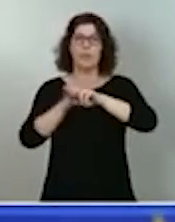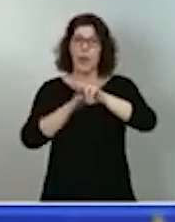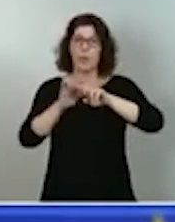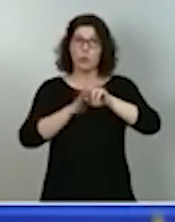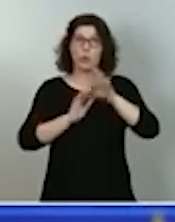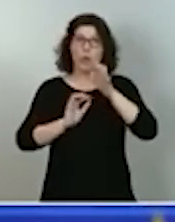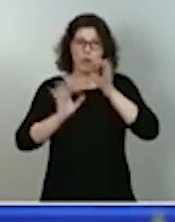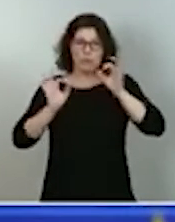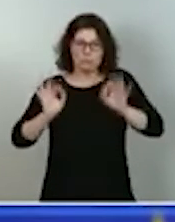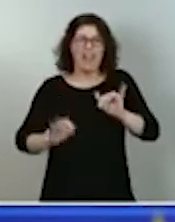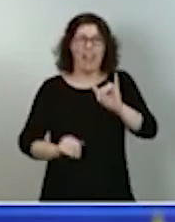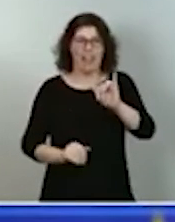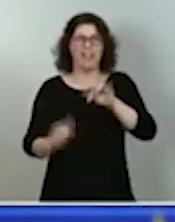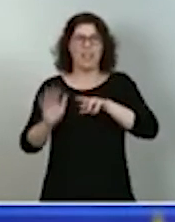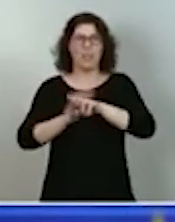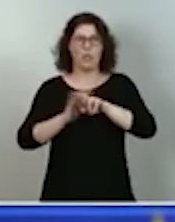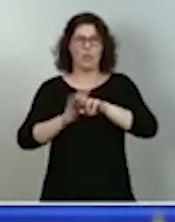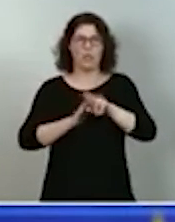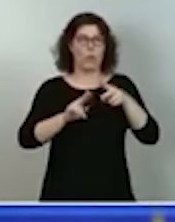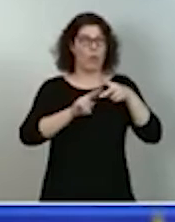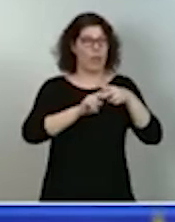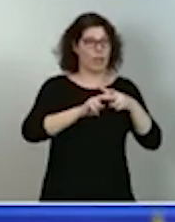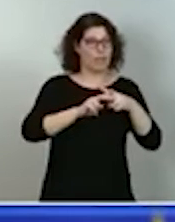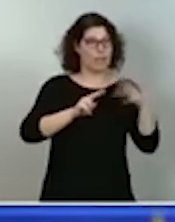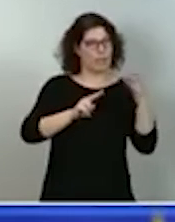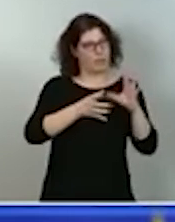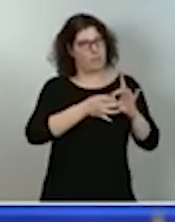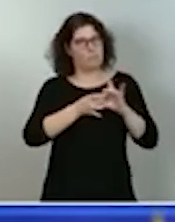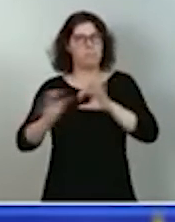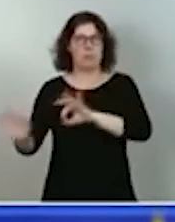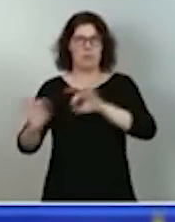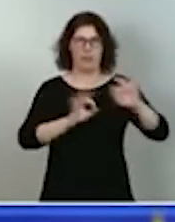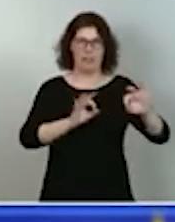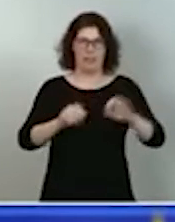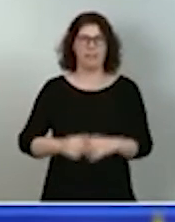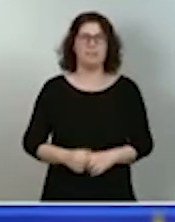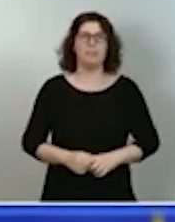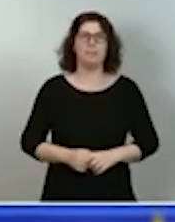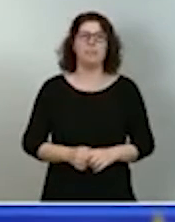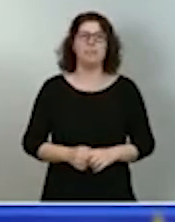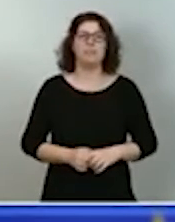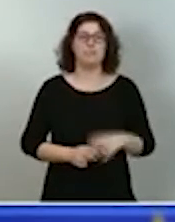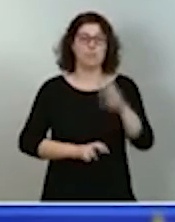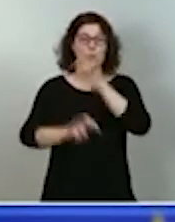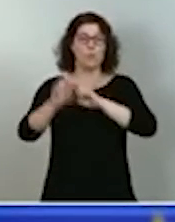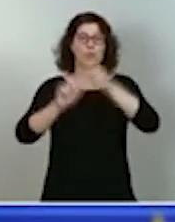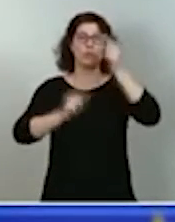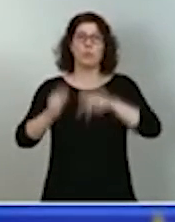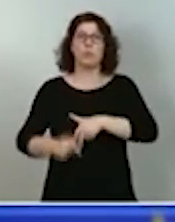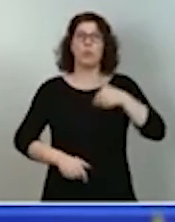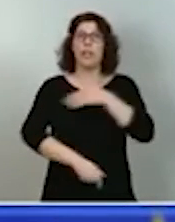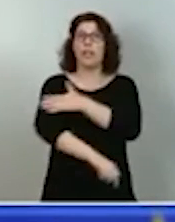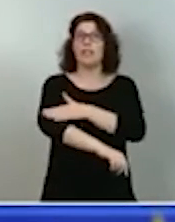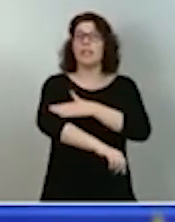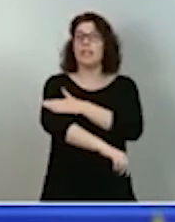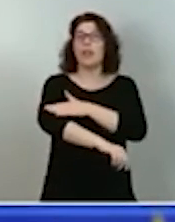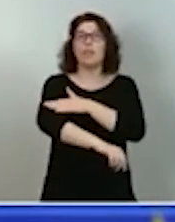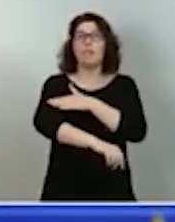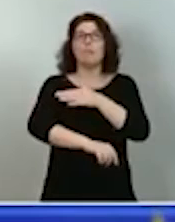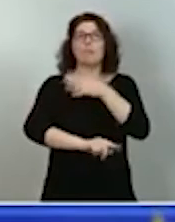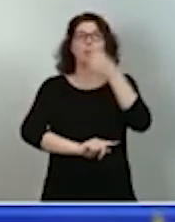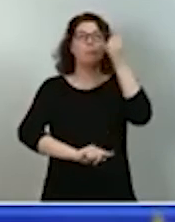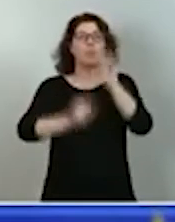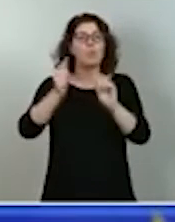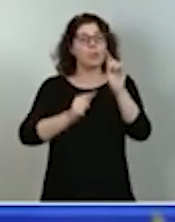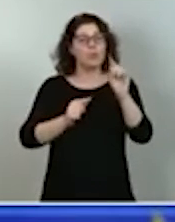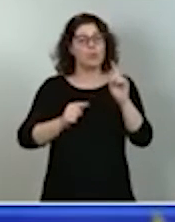instrumentos tienen que ser afinados. Necesitamos unos presupuestos generales del Estado en los que el mapa coincida con la